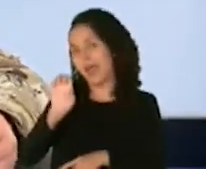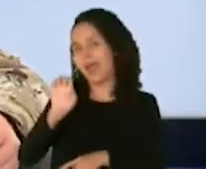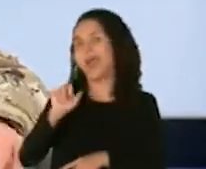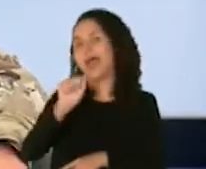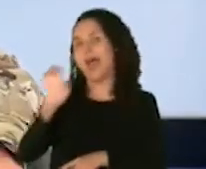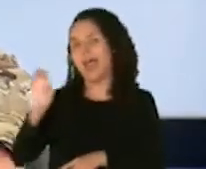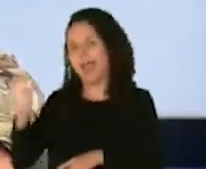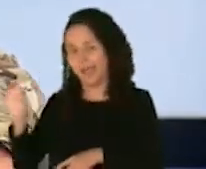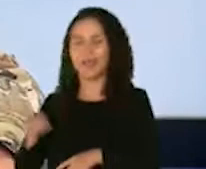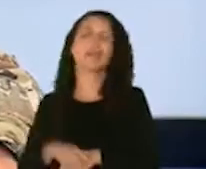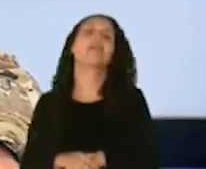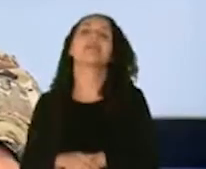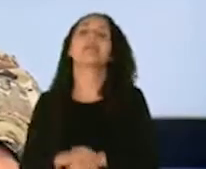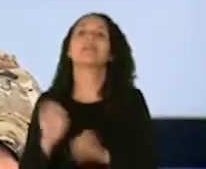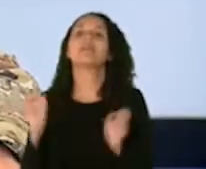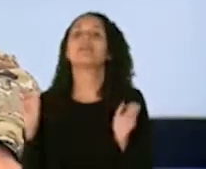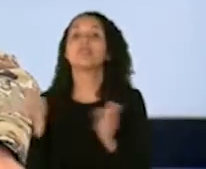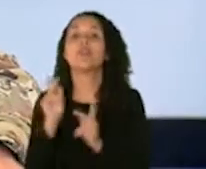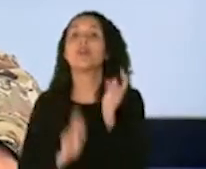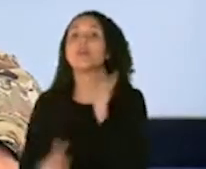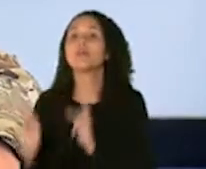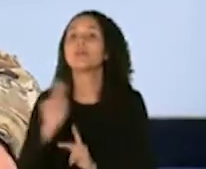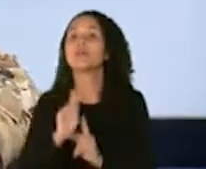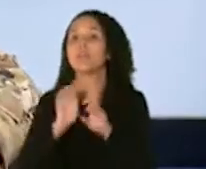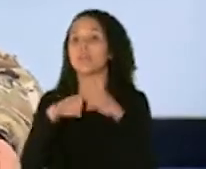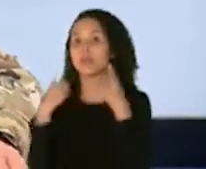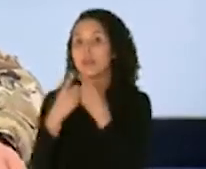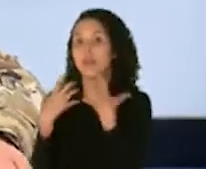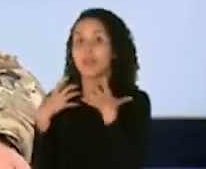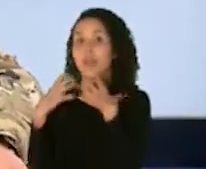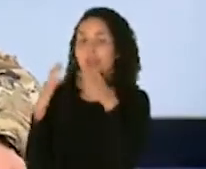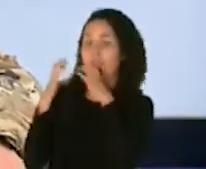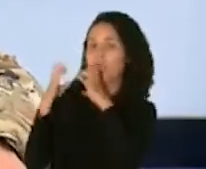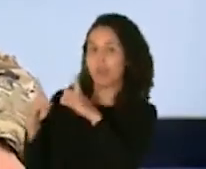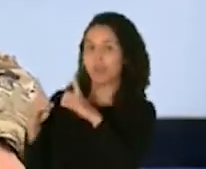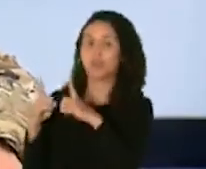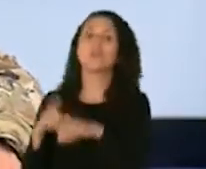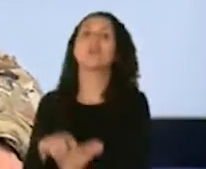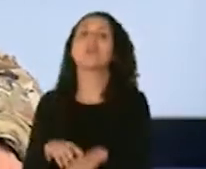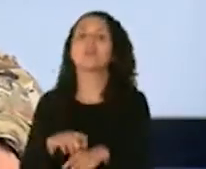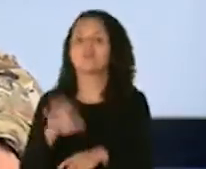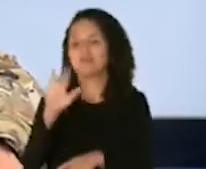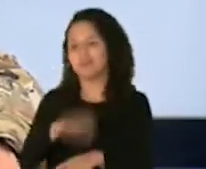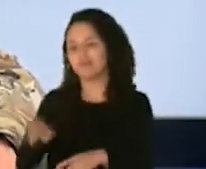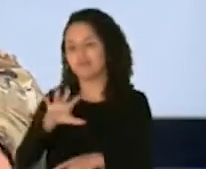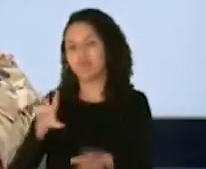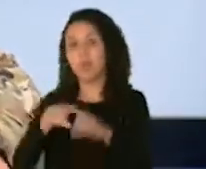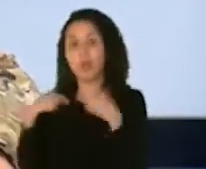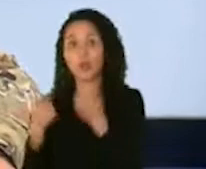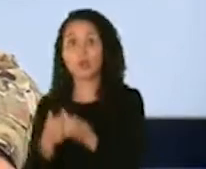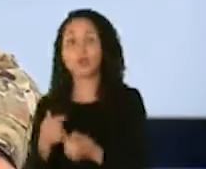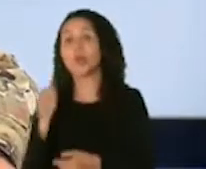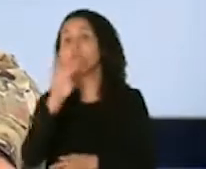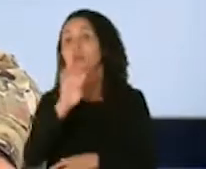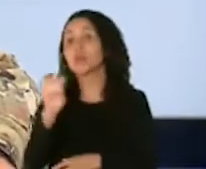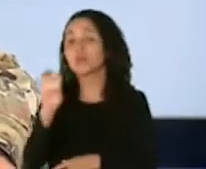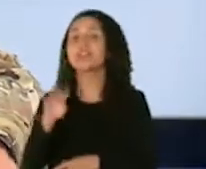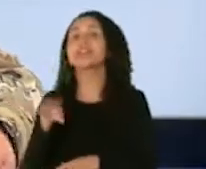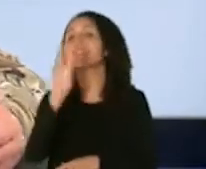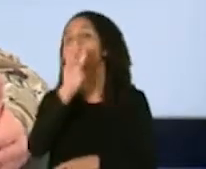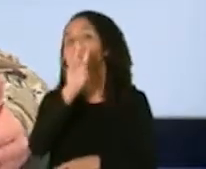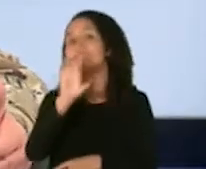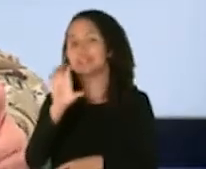todo el personal del Departamento de Educación. Estimamos en ese grupo aproximadamente 400 a 600 mil